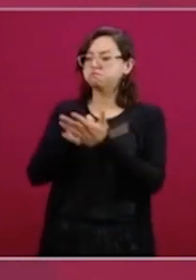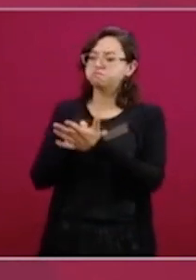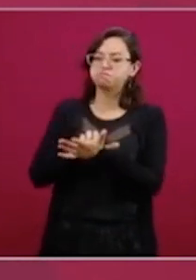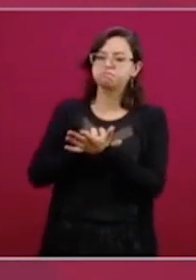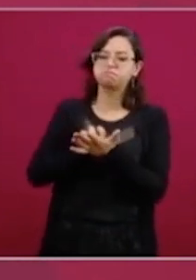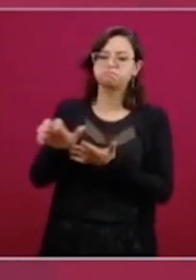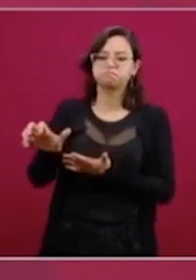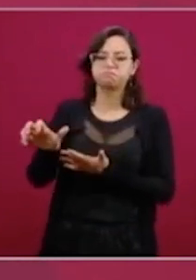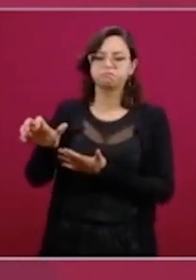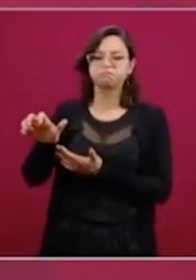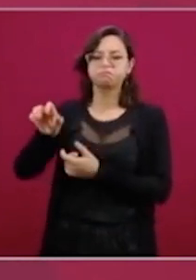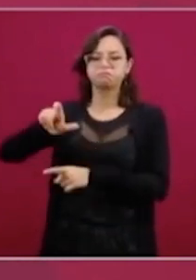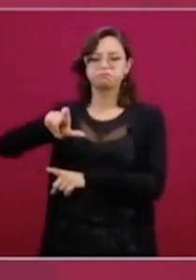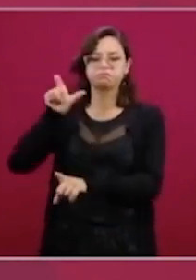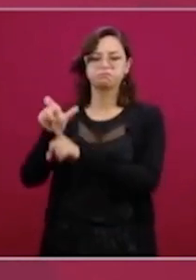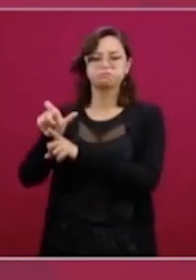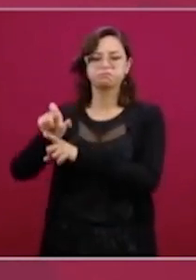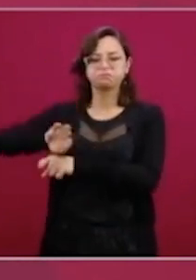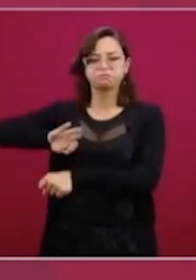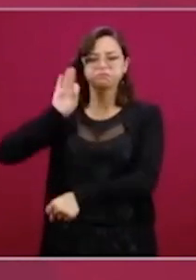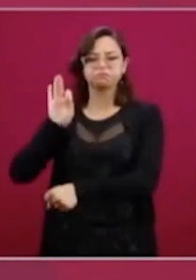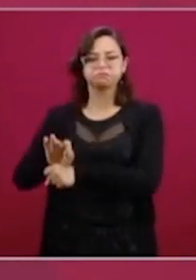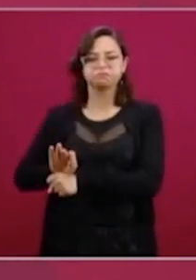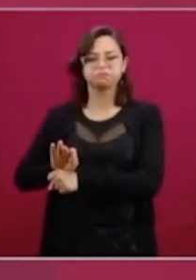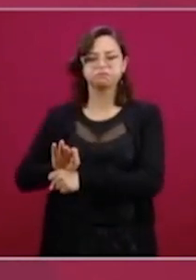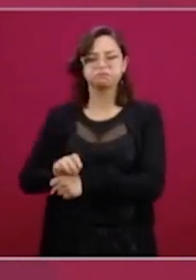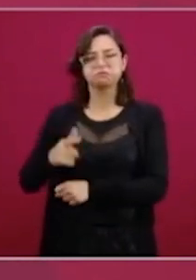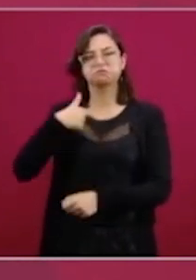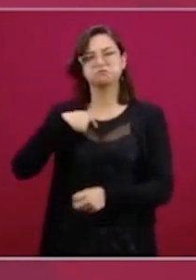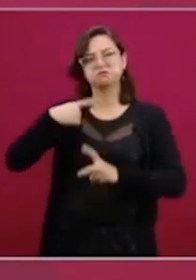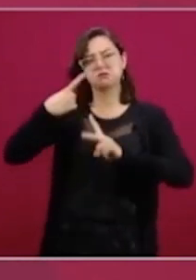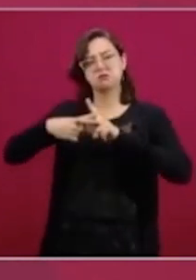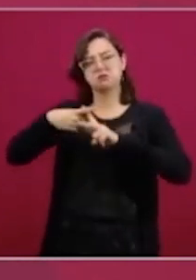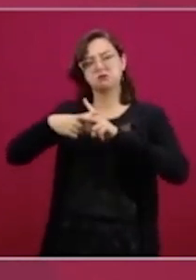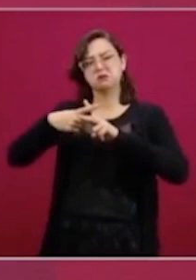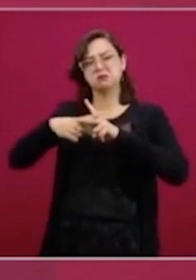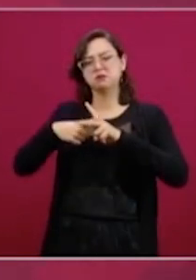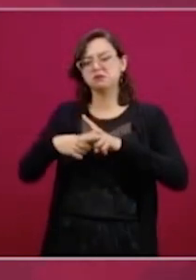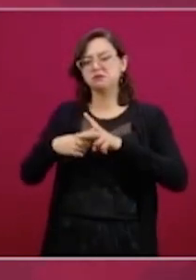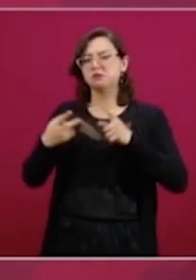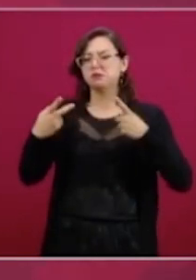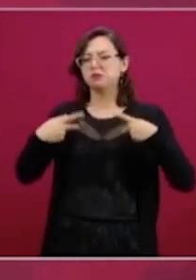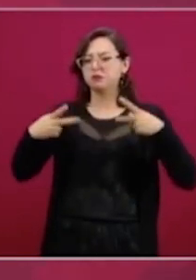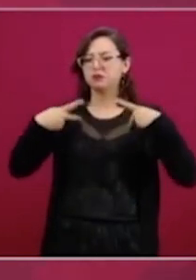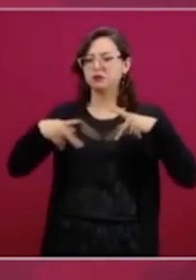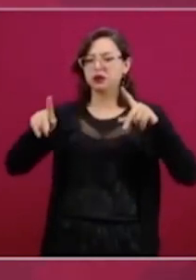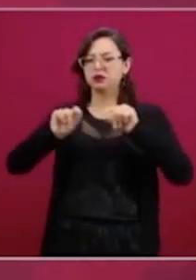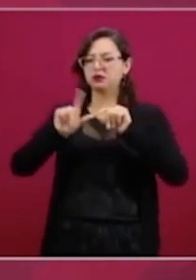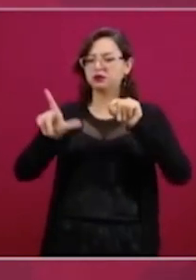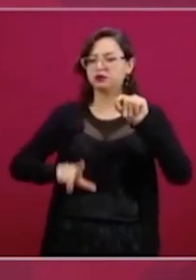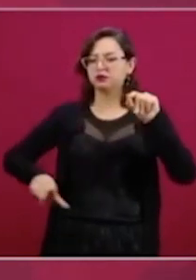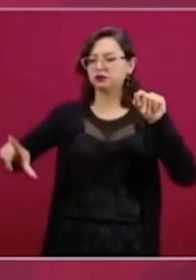Estoy estimando que podemos proteger hasta el 70 por ciento